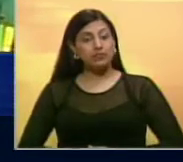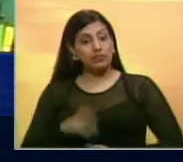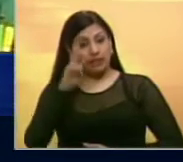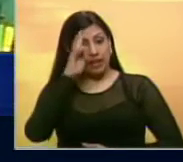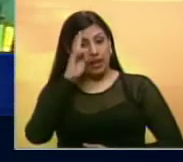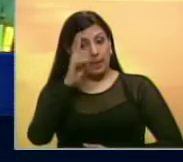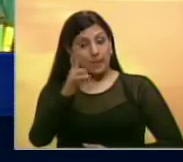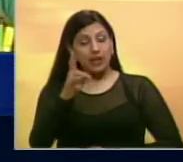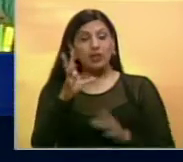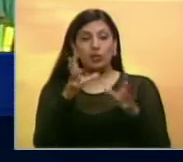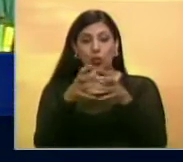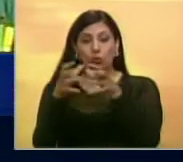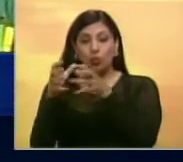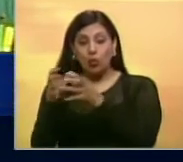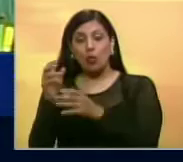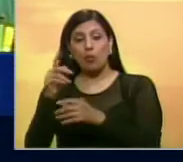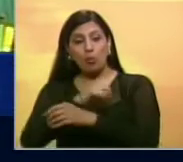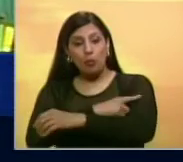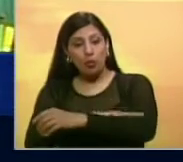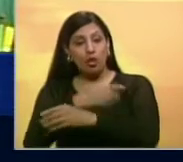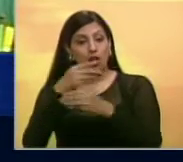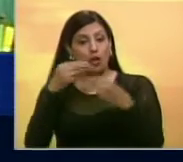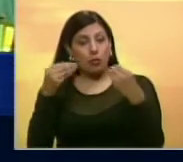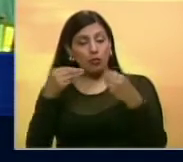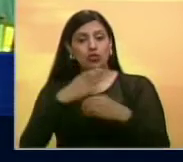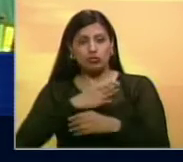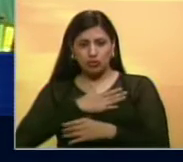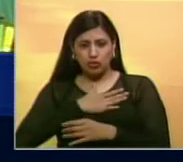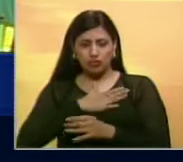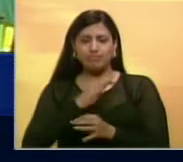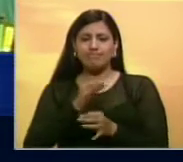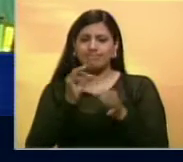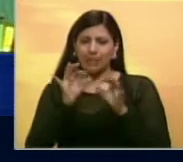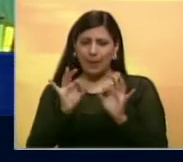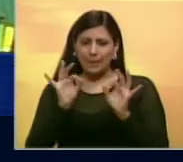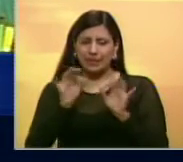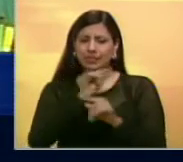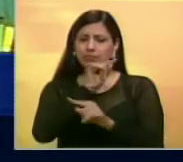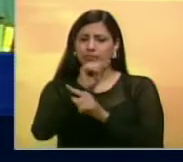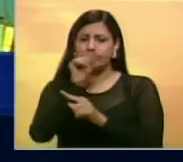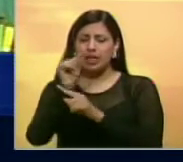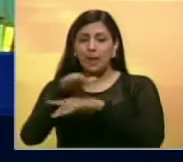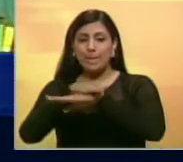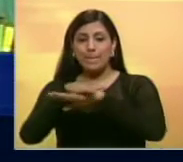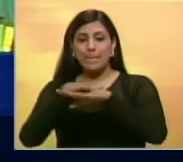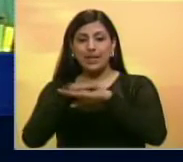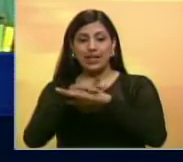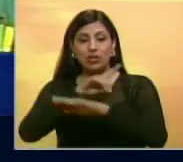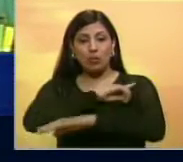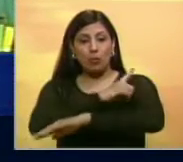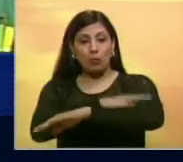Respetando al resto de los poderes públicos. Yo he dado órdenes expresas al Ministro del Poder Popular